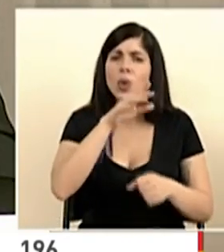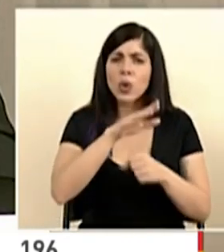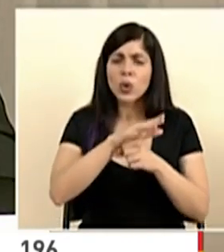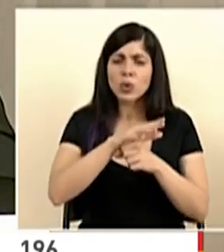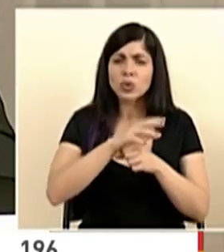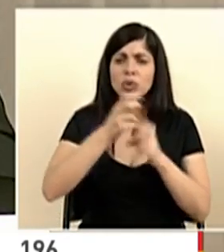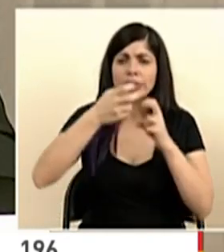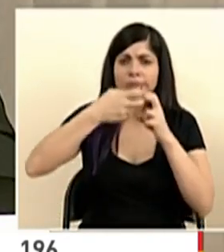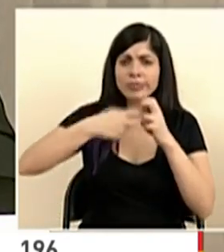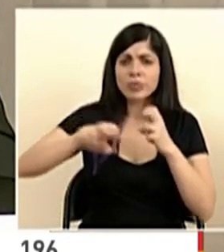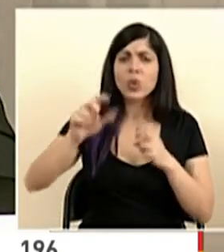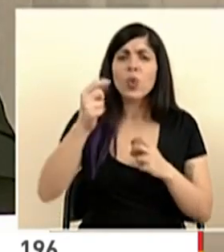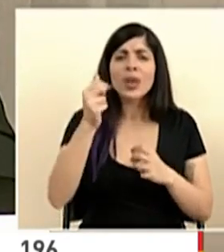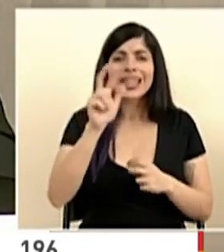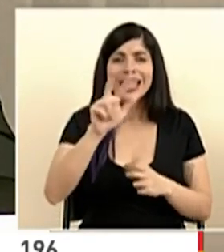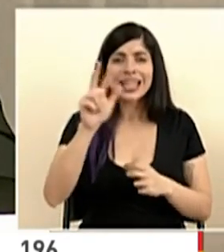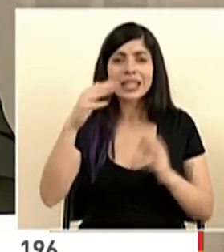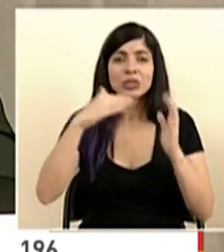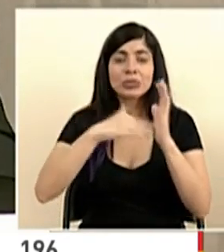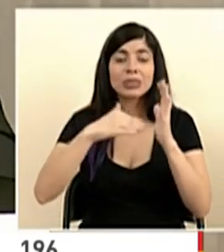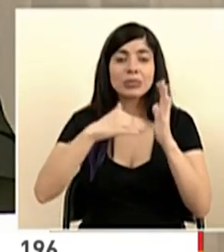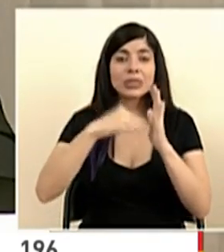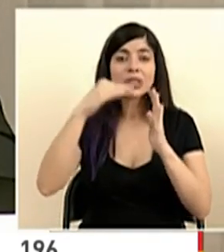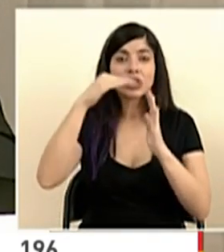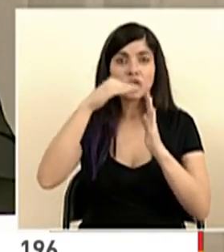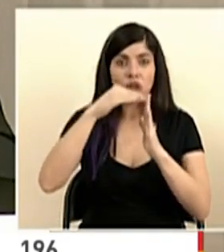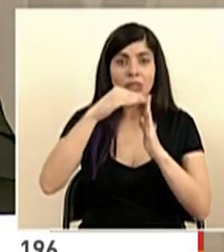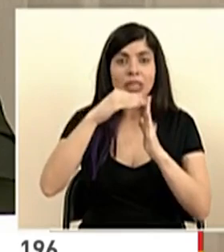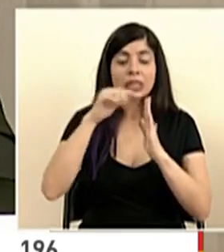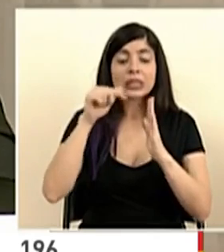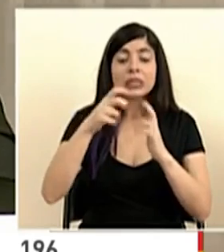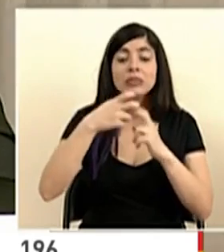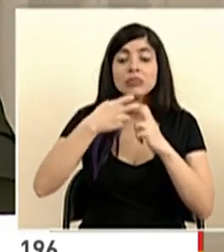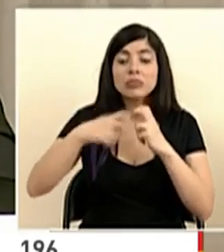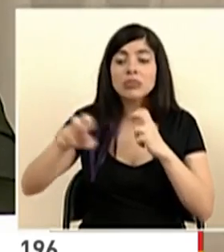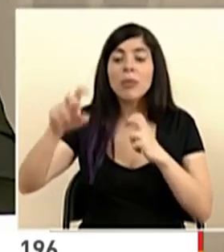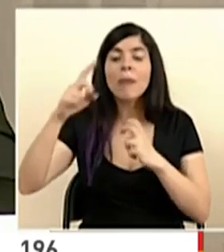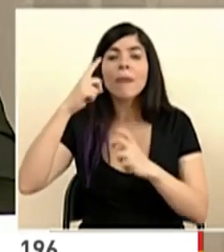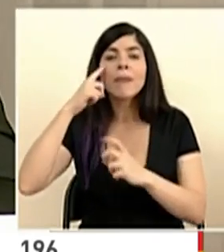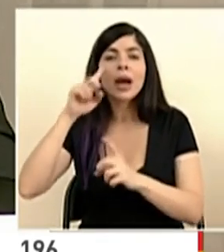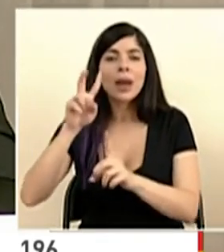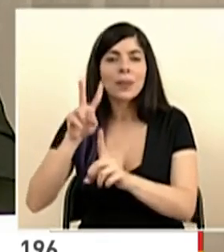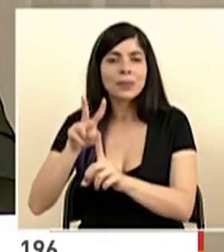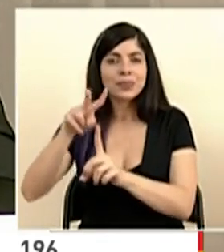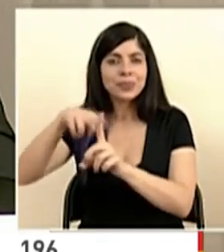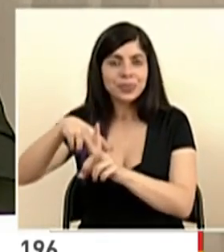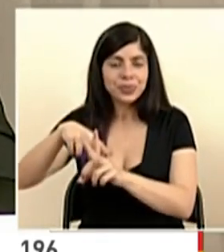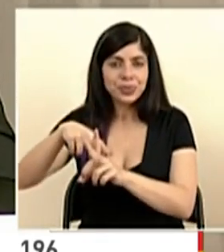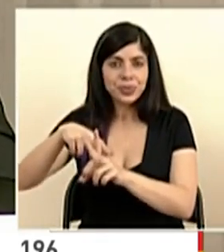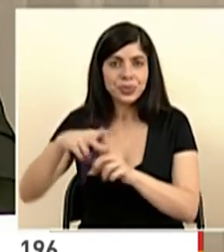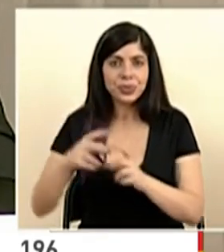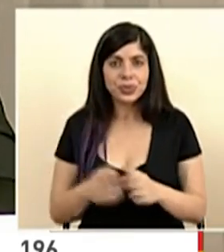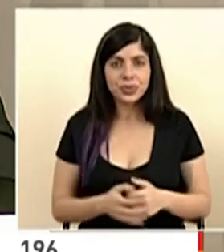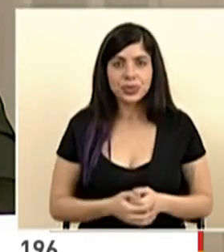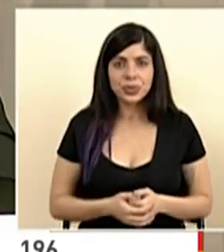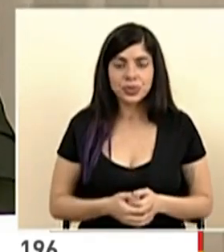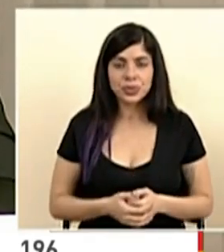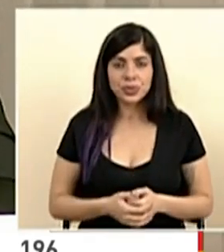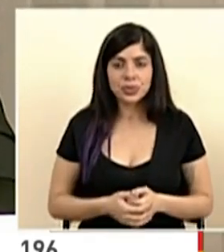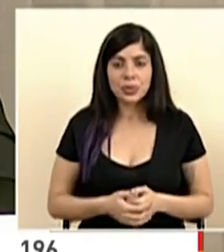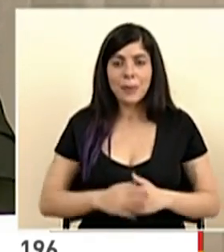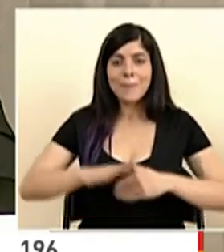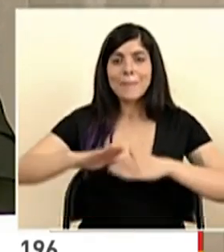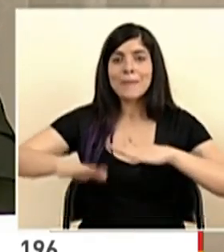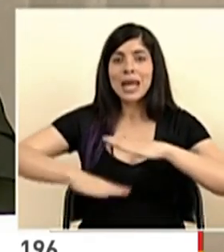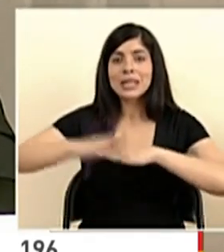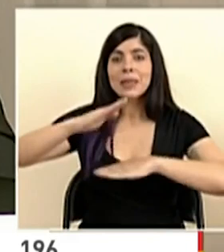un monto de 33 mil millones relacionados con la implementación de la